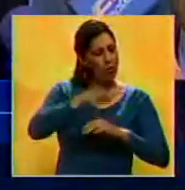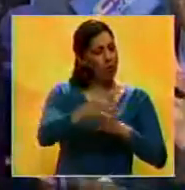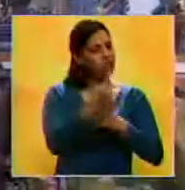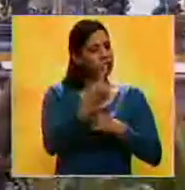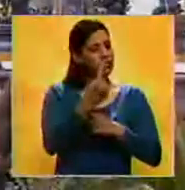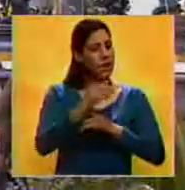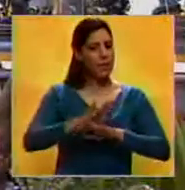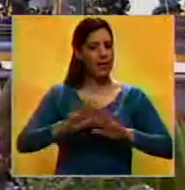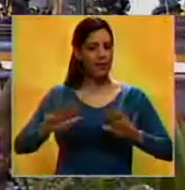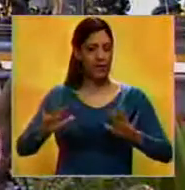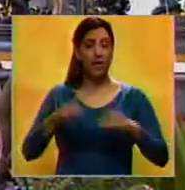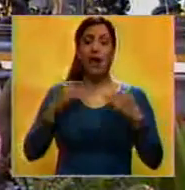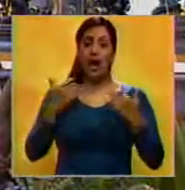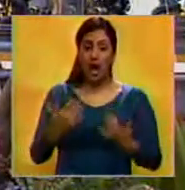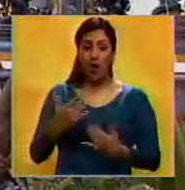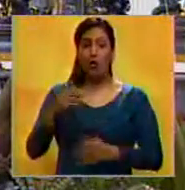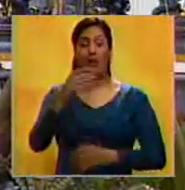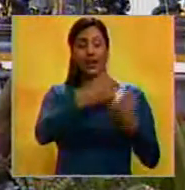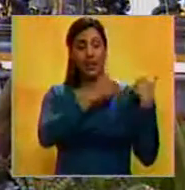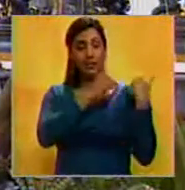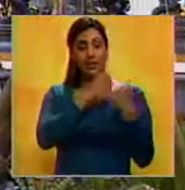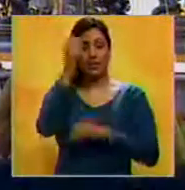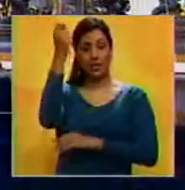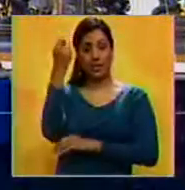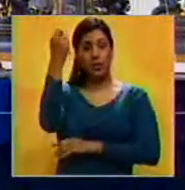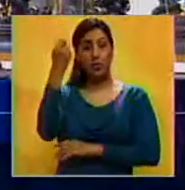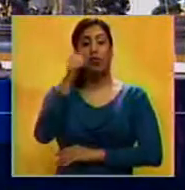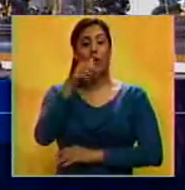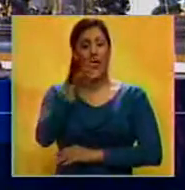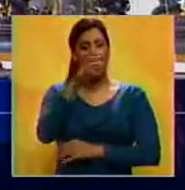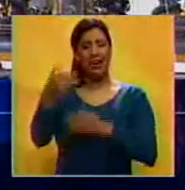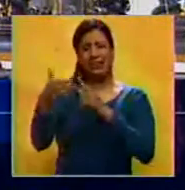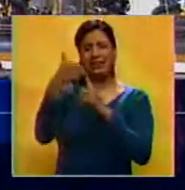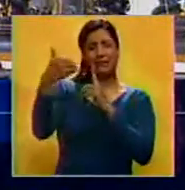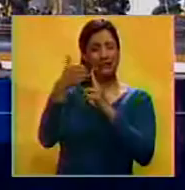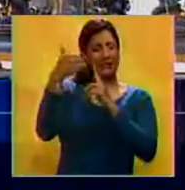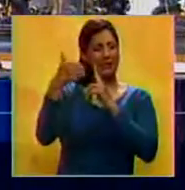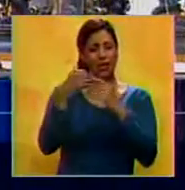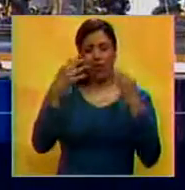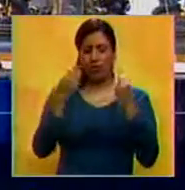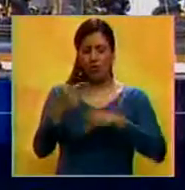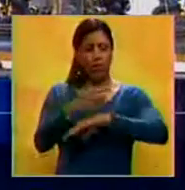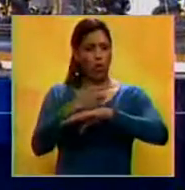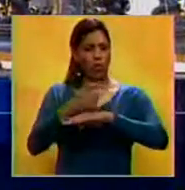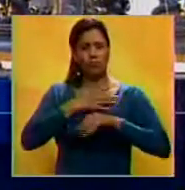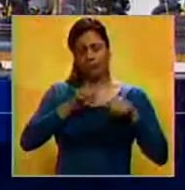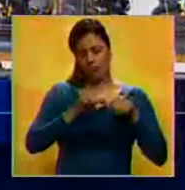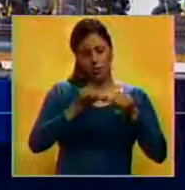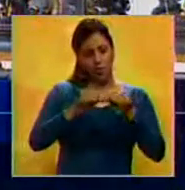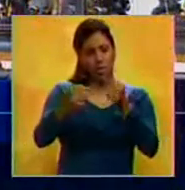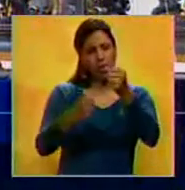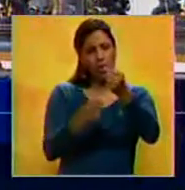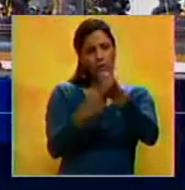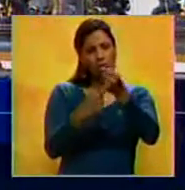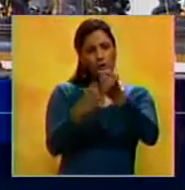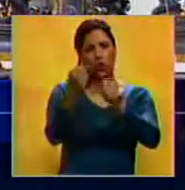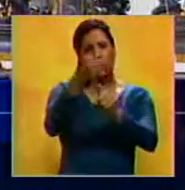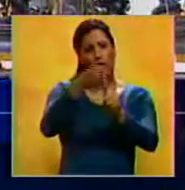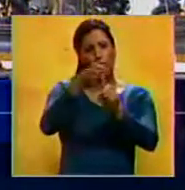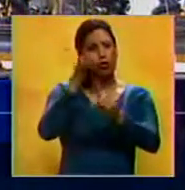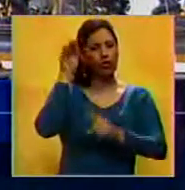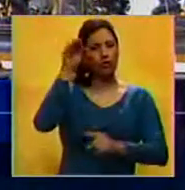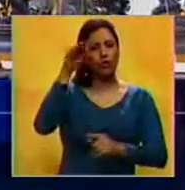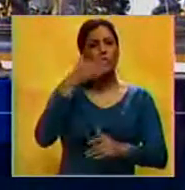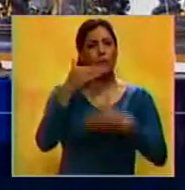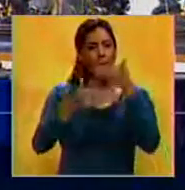pueblo venezolano. La representante del Parlamento apuntó que a pesar de las persecuciones por parte del gobierno, continuarán luchando por el futuro de